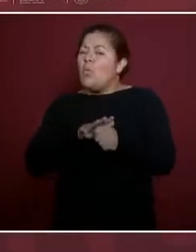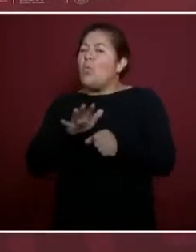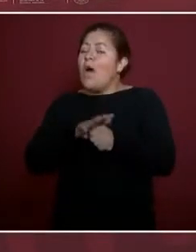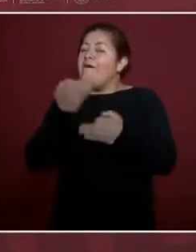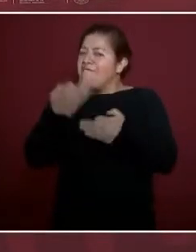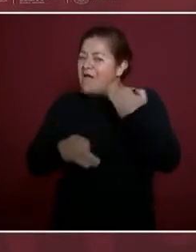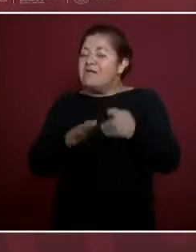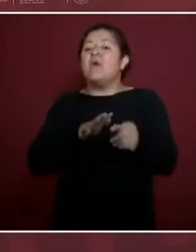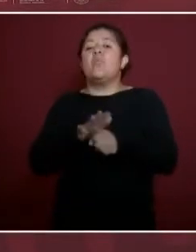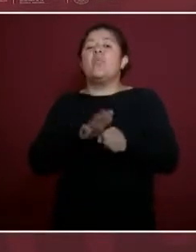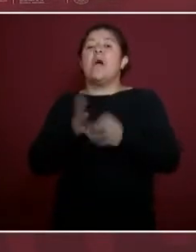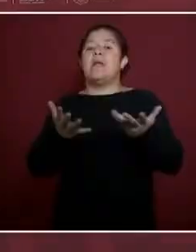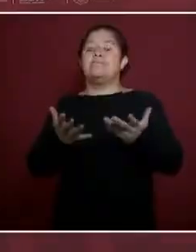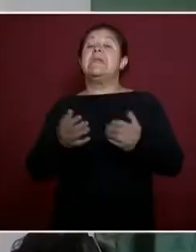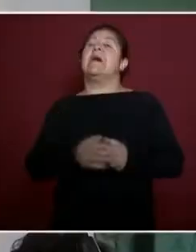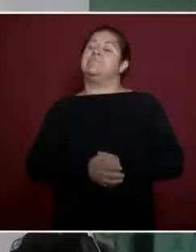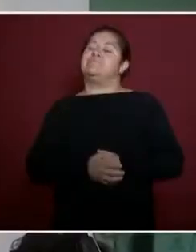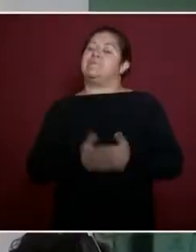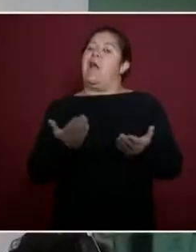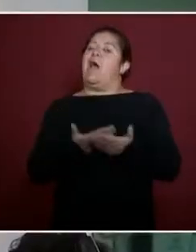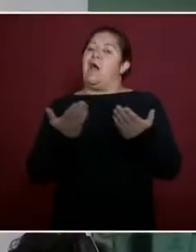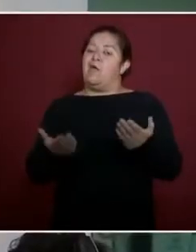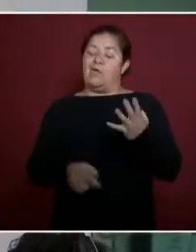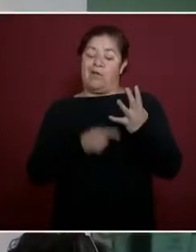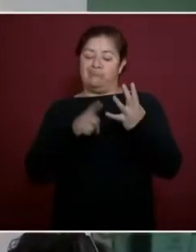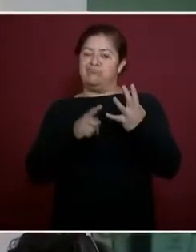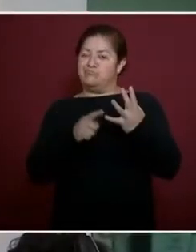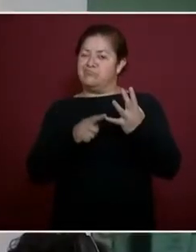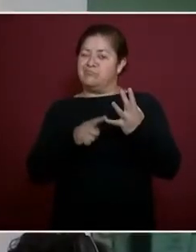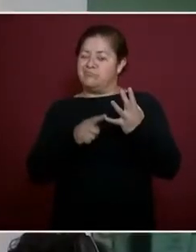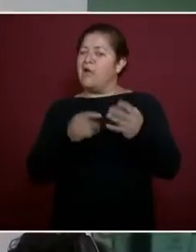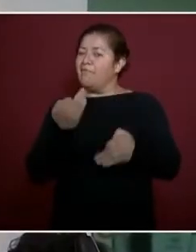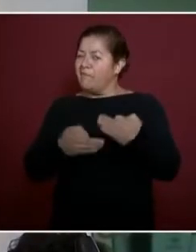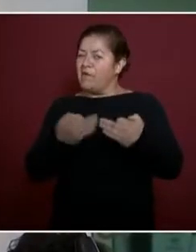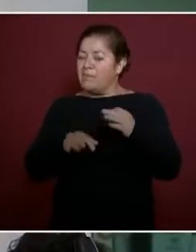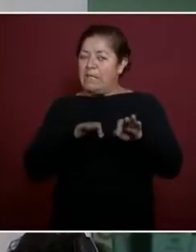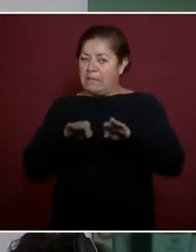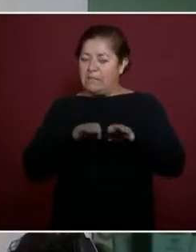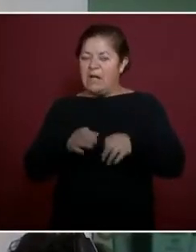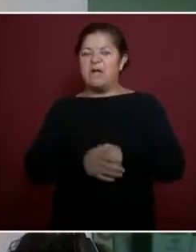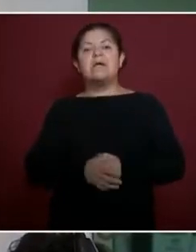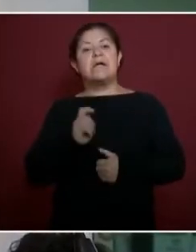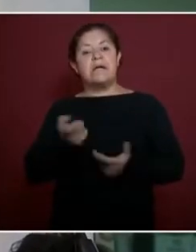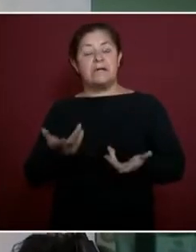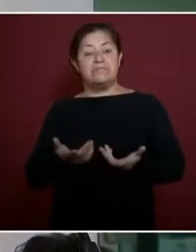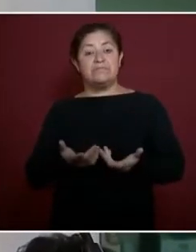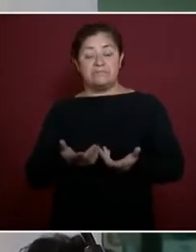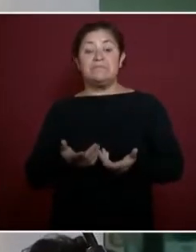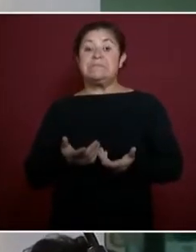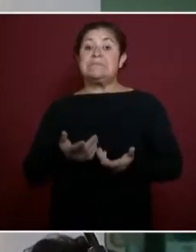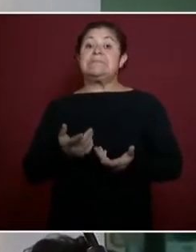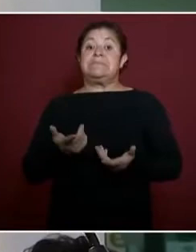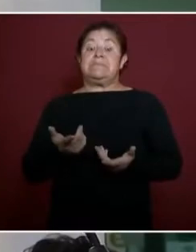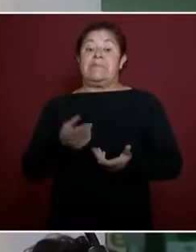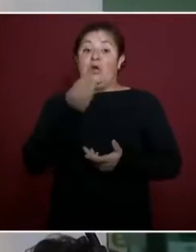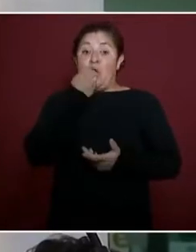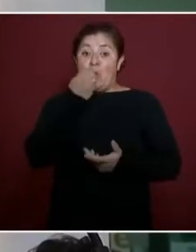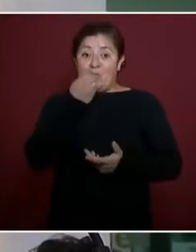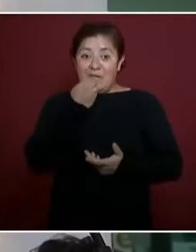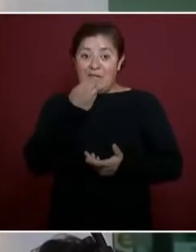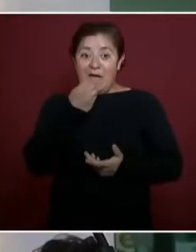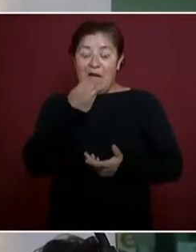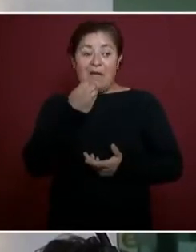Y es en lo que estamos ahora trabajando, el lograr la autosuficiencia alimentaria.